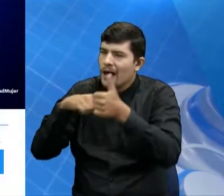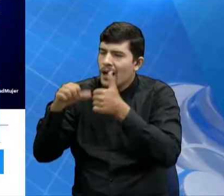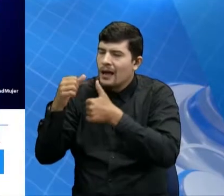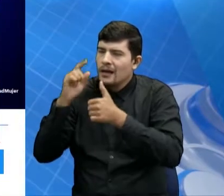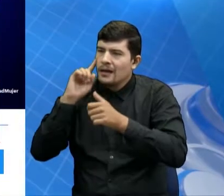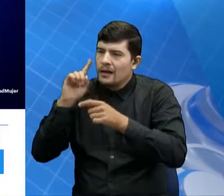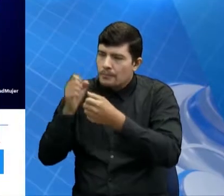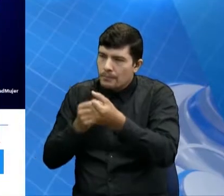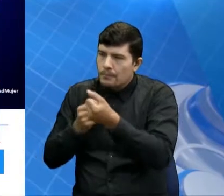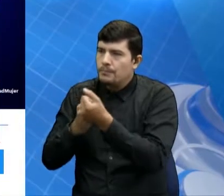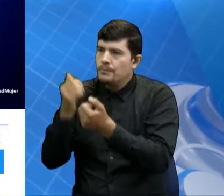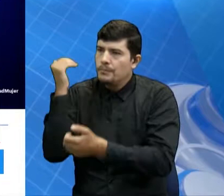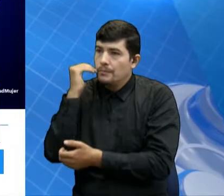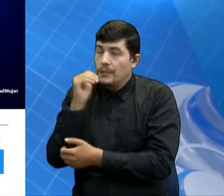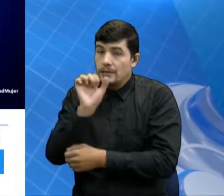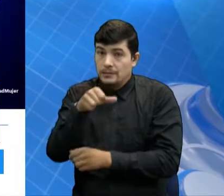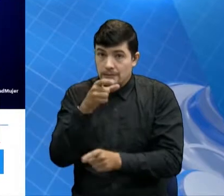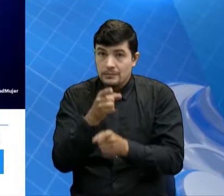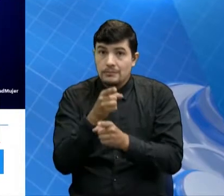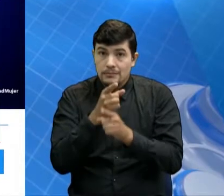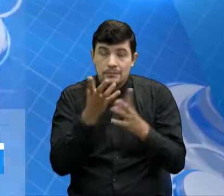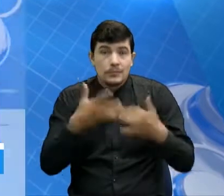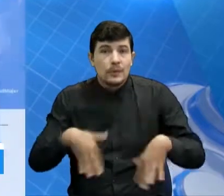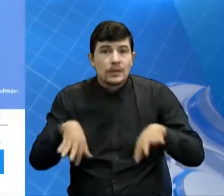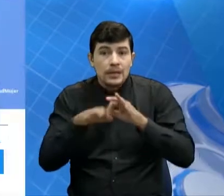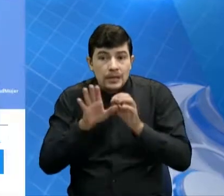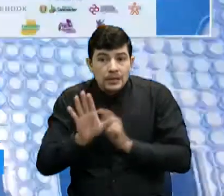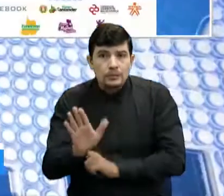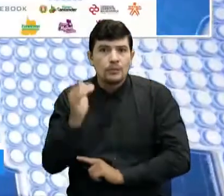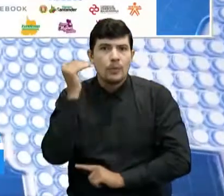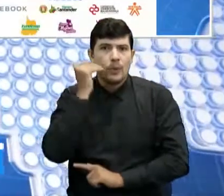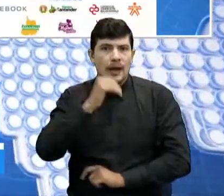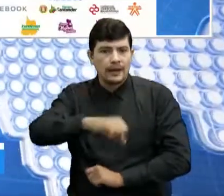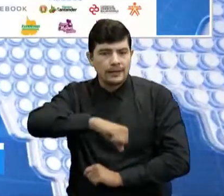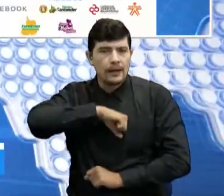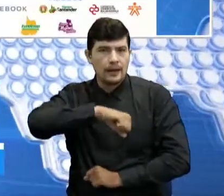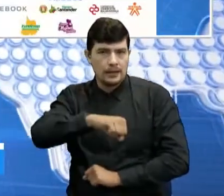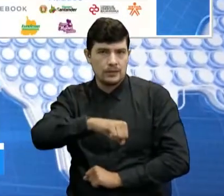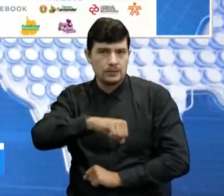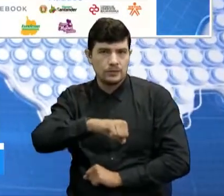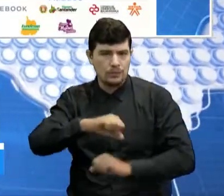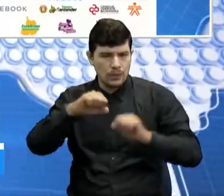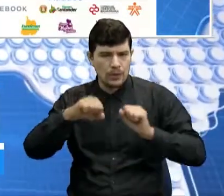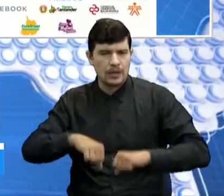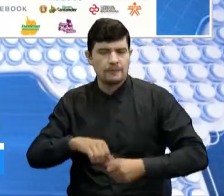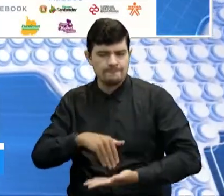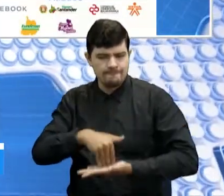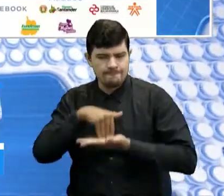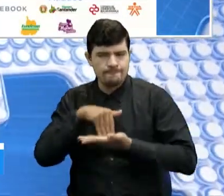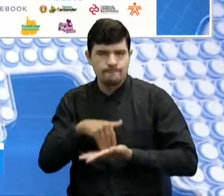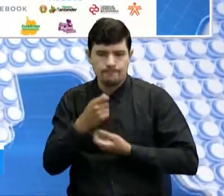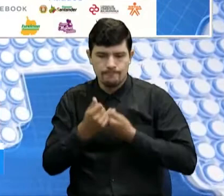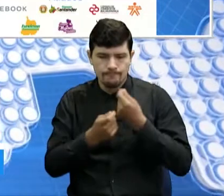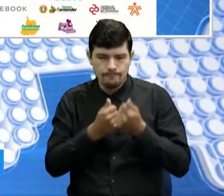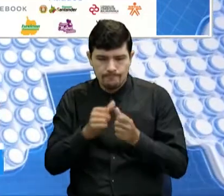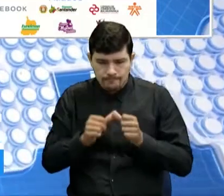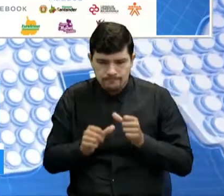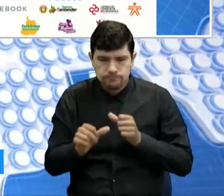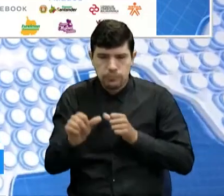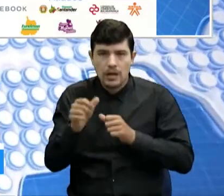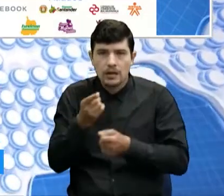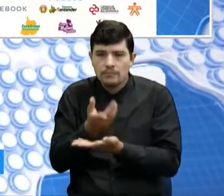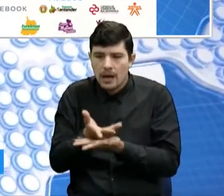Bueno, es muy importante porque vamos a garantizarle a la mujer el empoderamiento económico sostenible para que puedan comercializar sus productos.